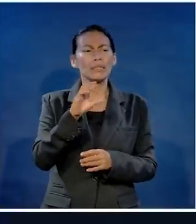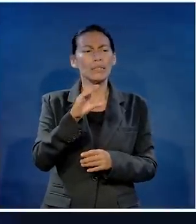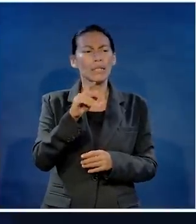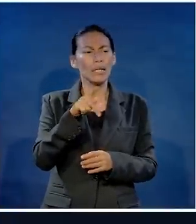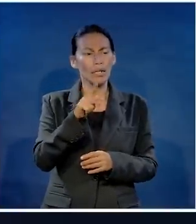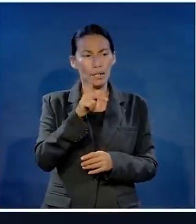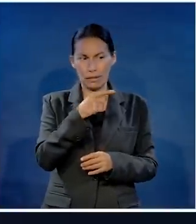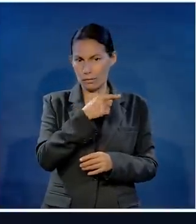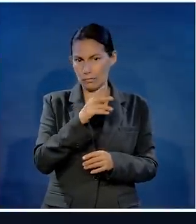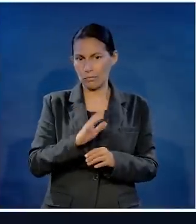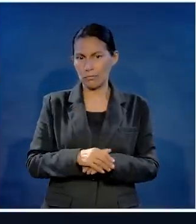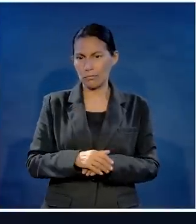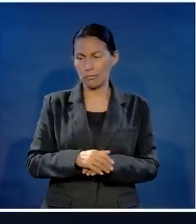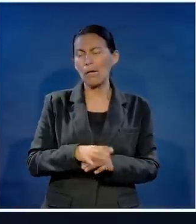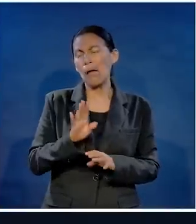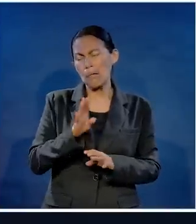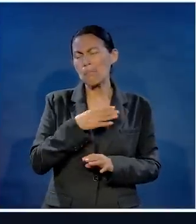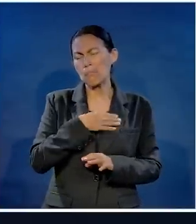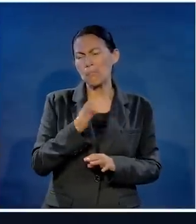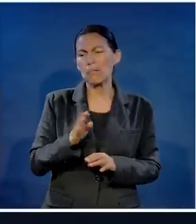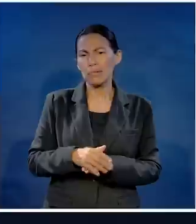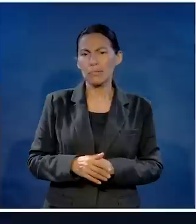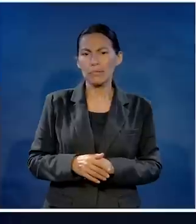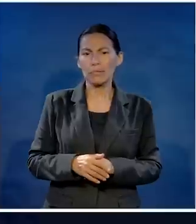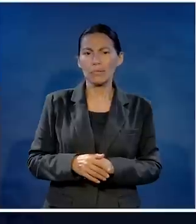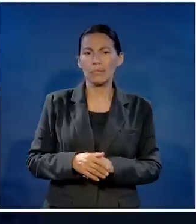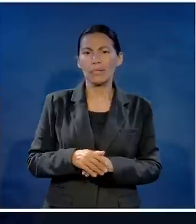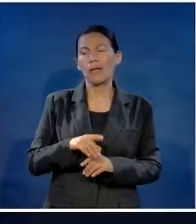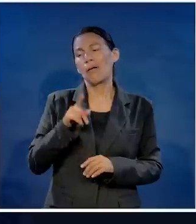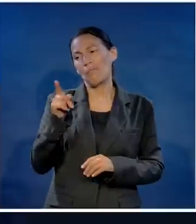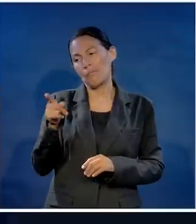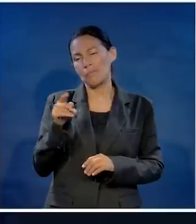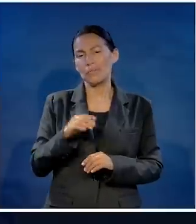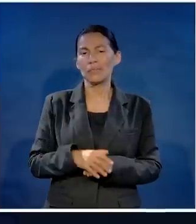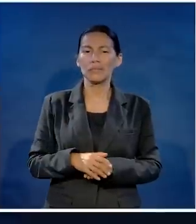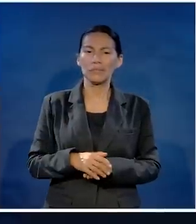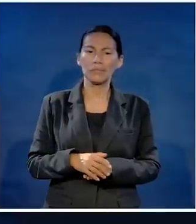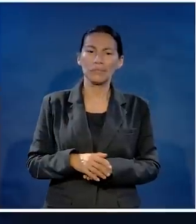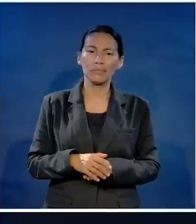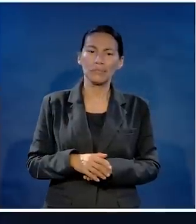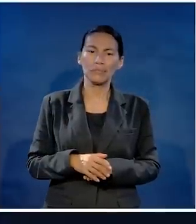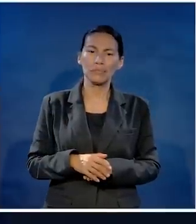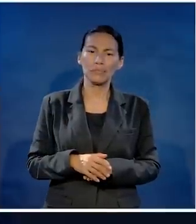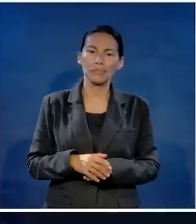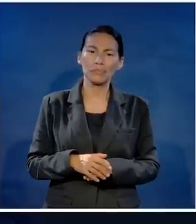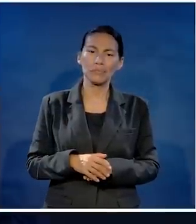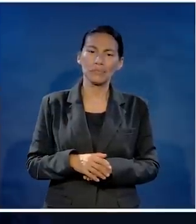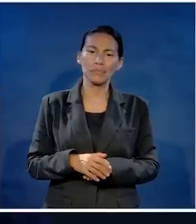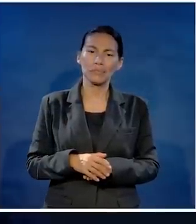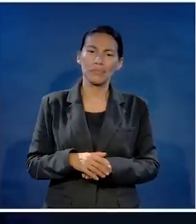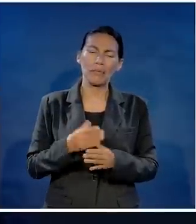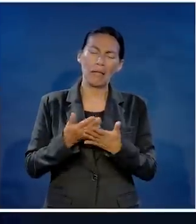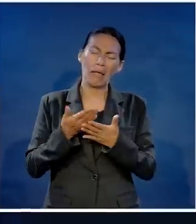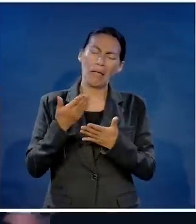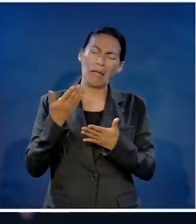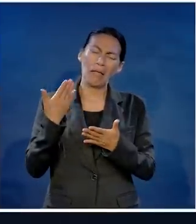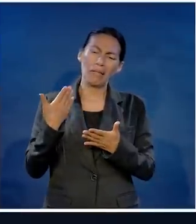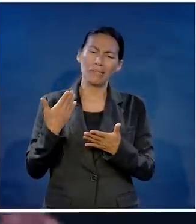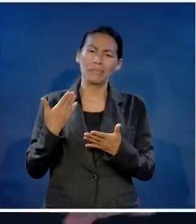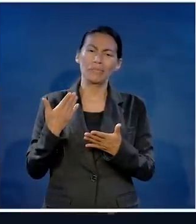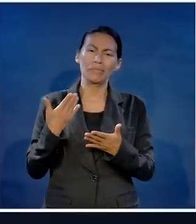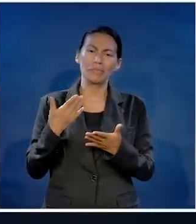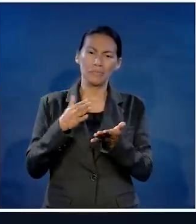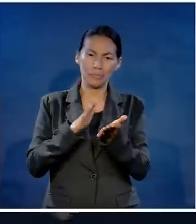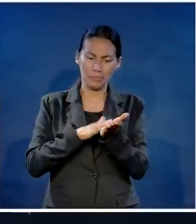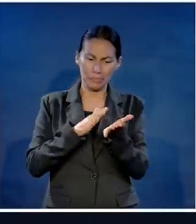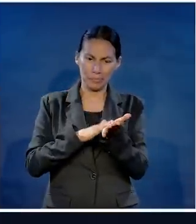te voy invitar al snack aquí del comedor y yo pensé bueno está bien fuimos al snack del comedor nos